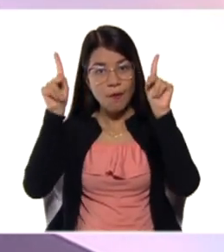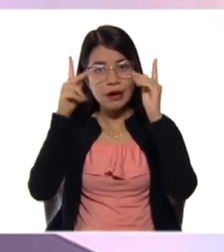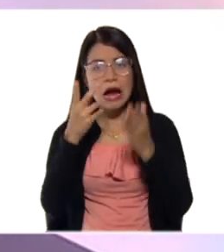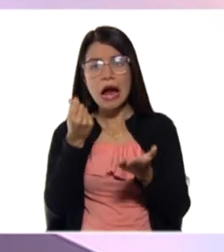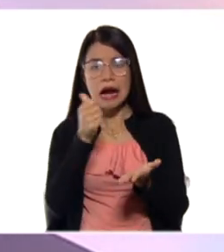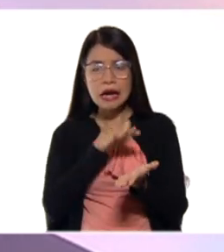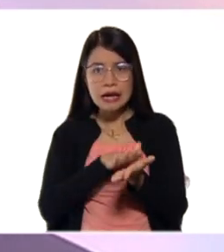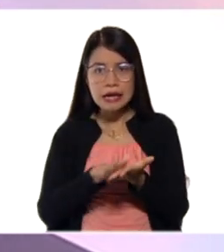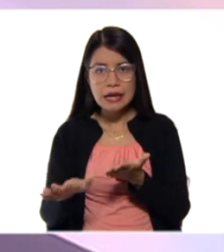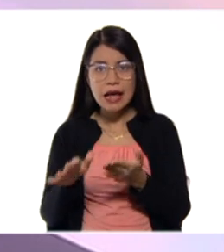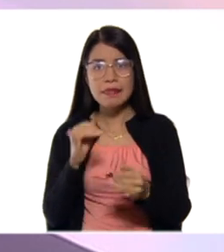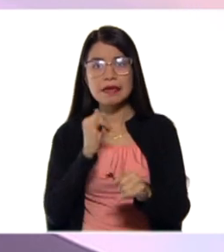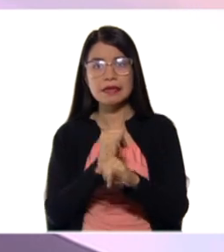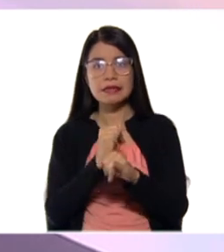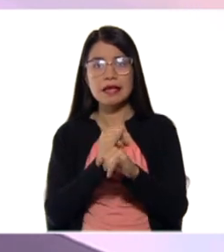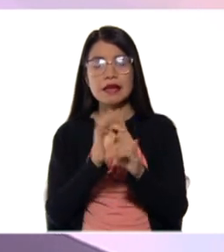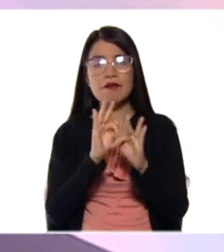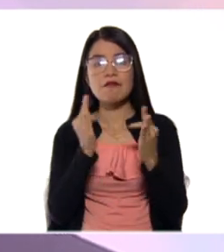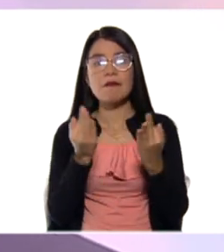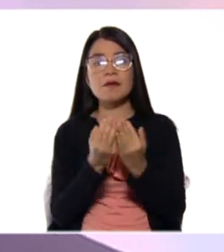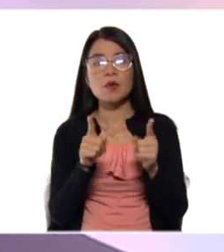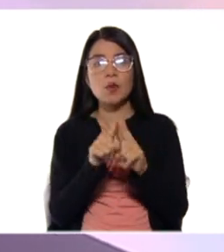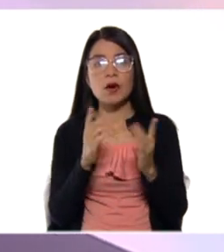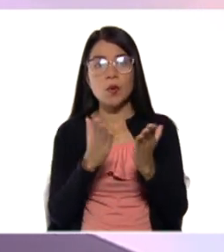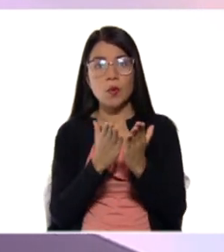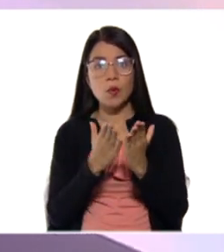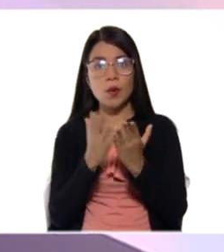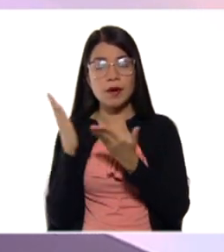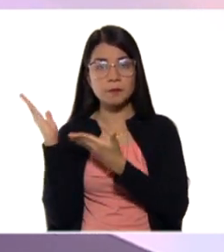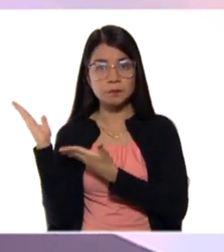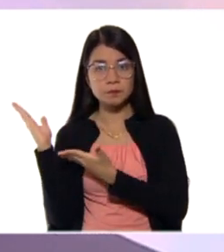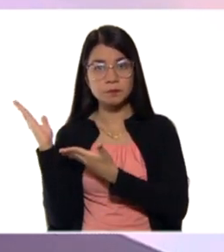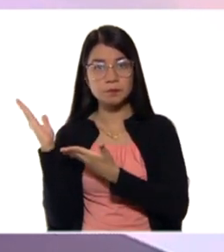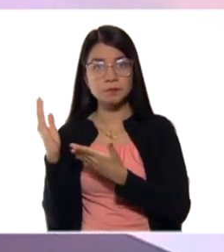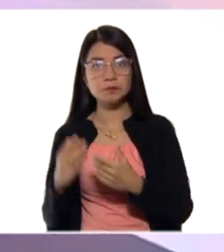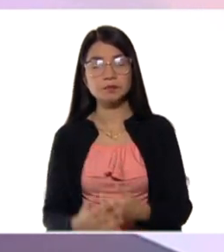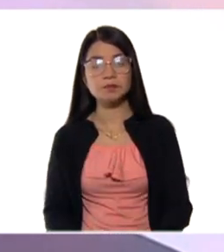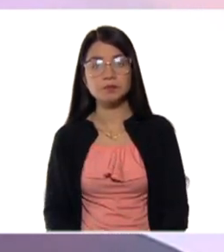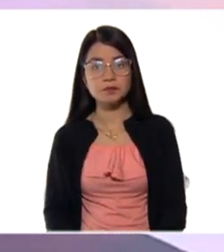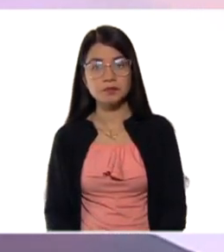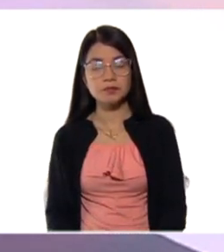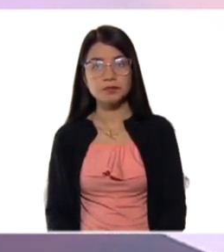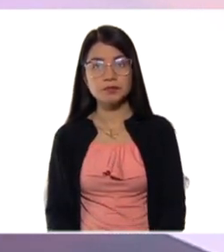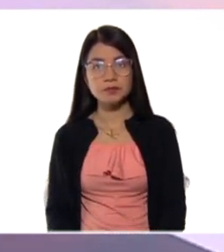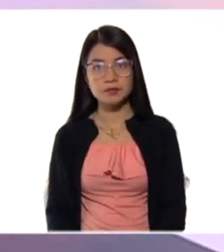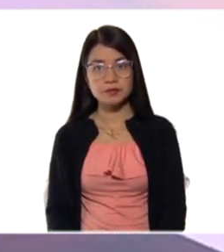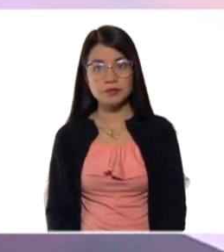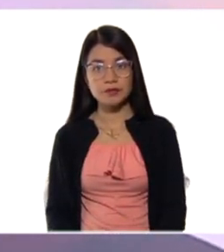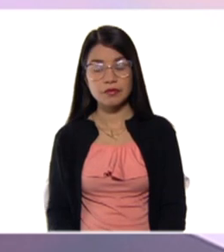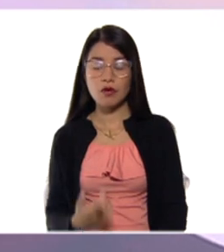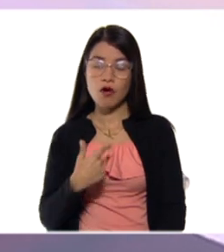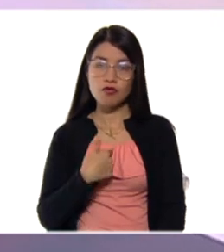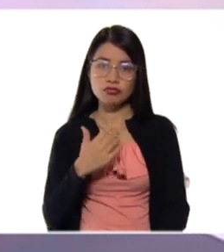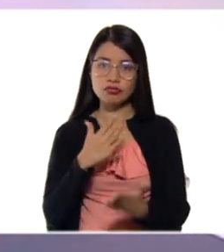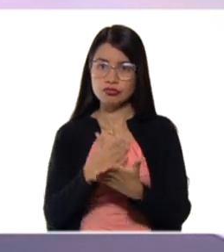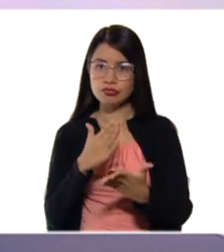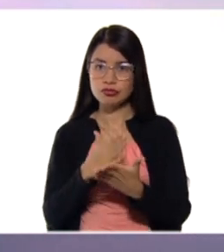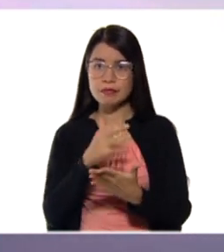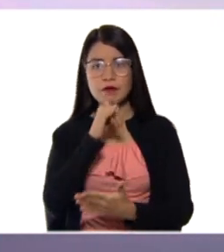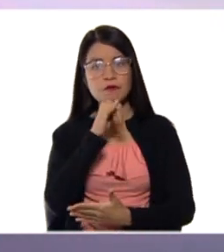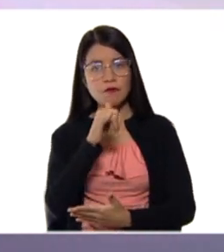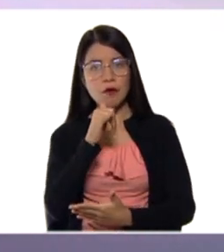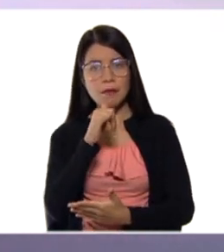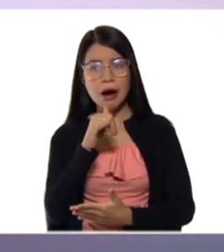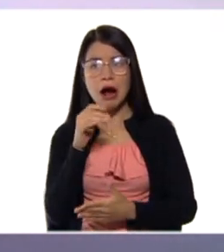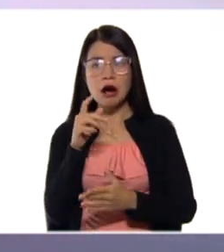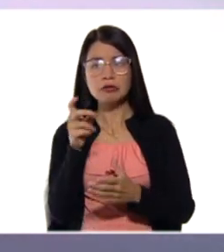el enlace cadafamilienescuela.me.gov.be. Yo siempre me mantengo informado de